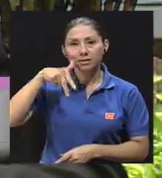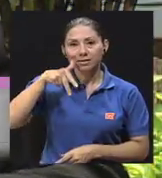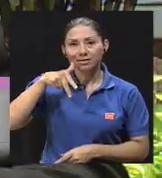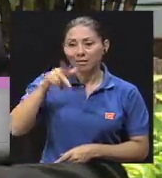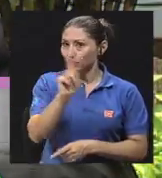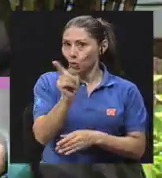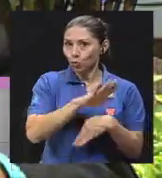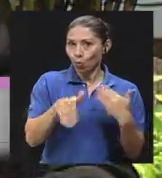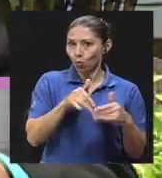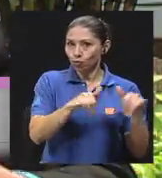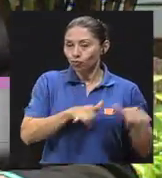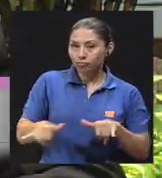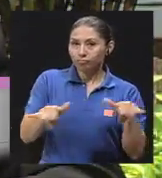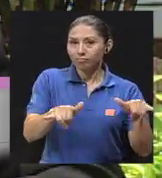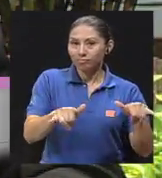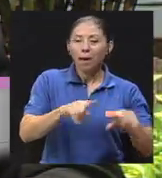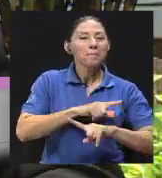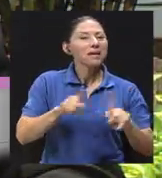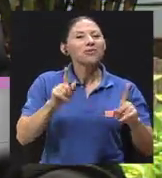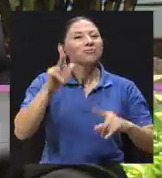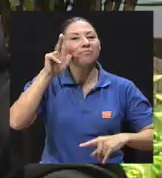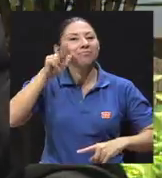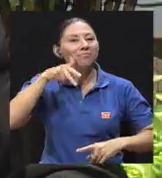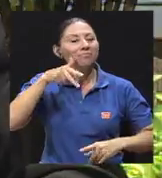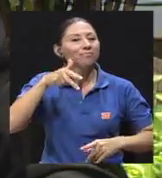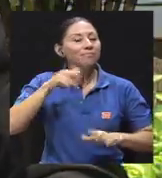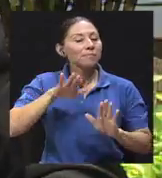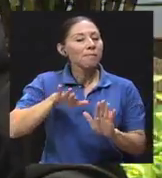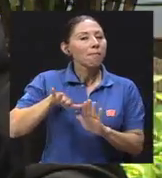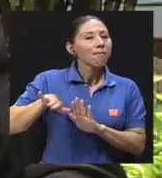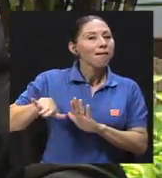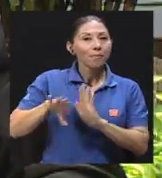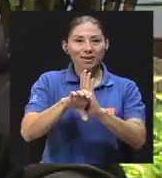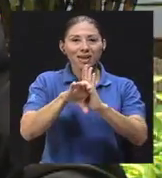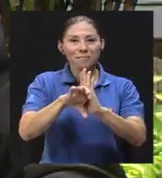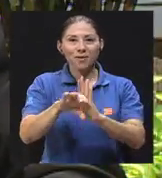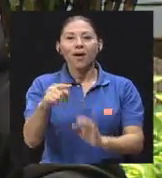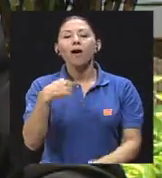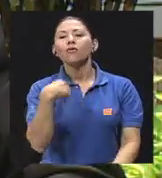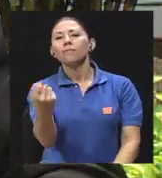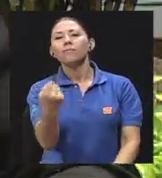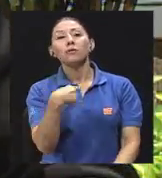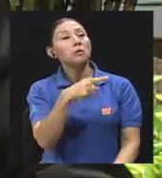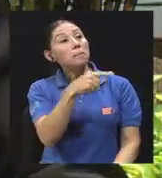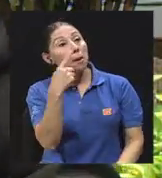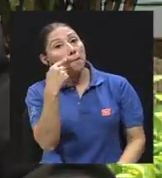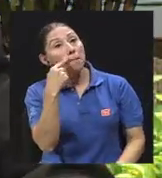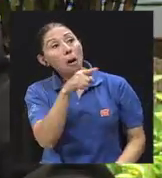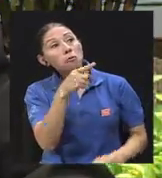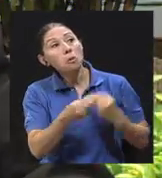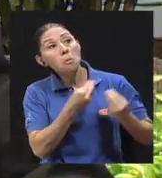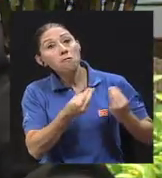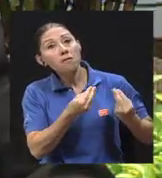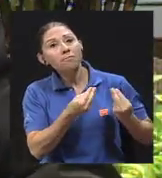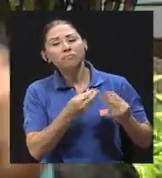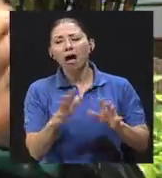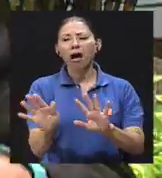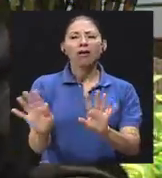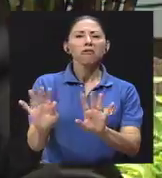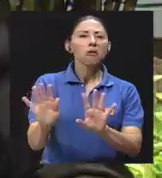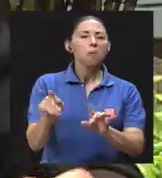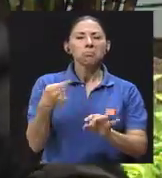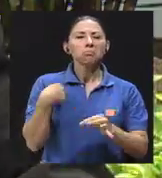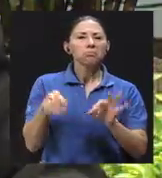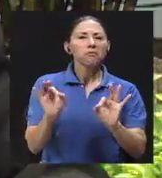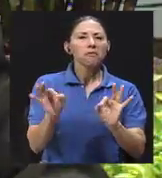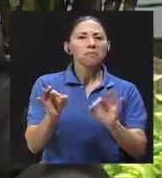ese machismo se queda ahí atrás. Por ejemplo, cuando a uno le preguntan, ¿Papá, cómo le fue? Y que digo, no,